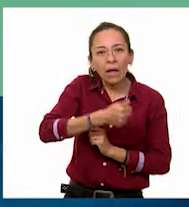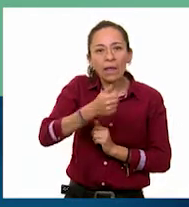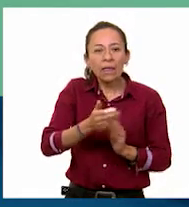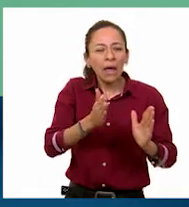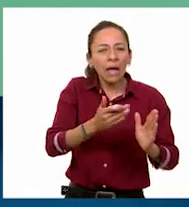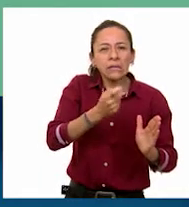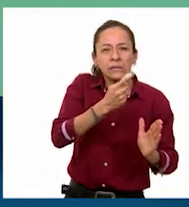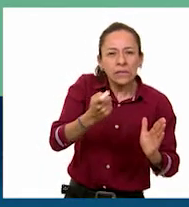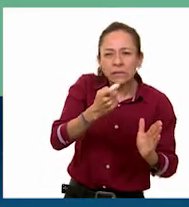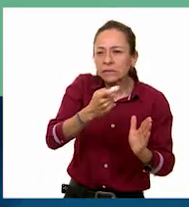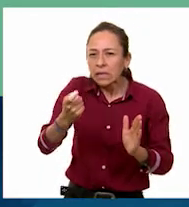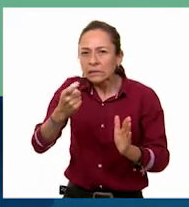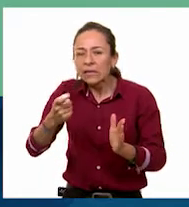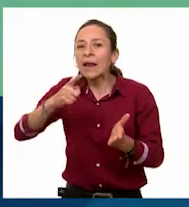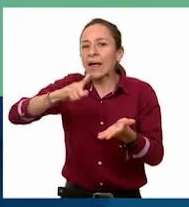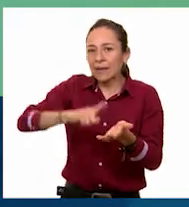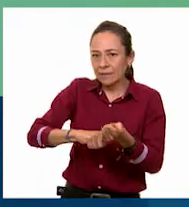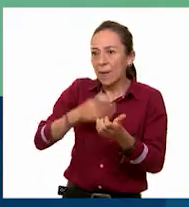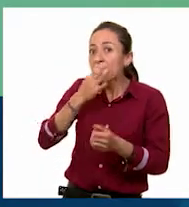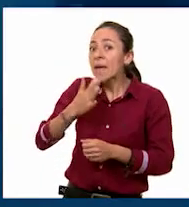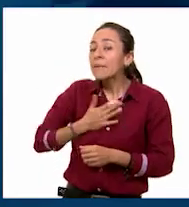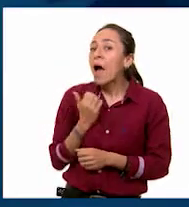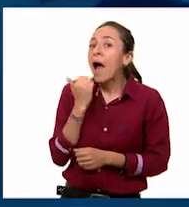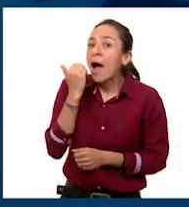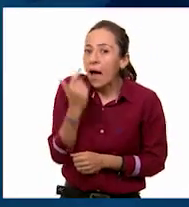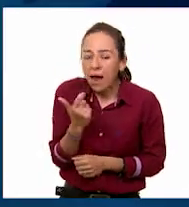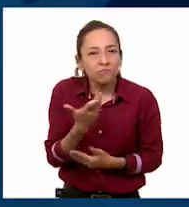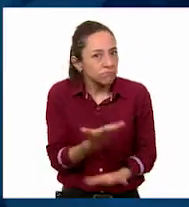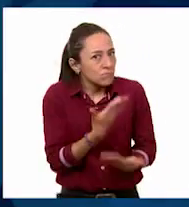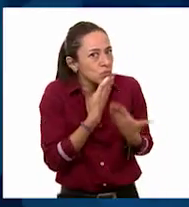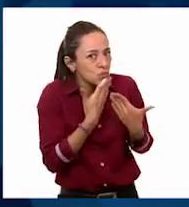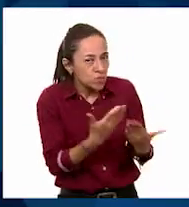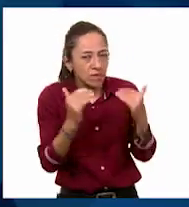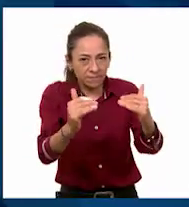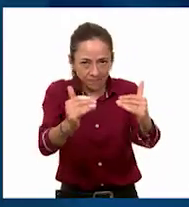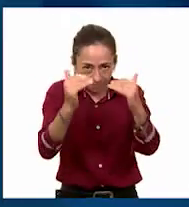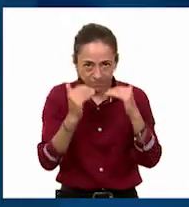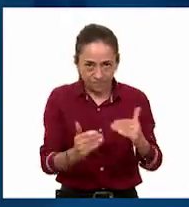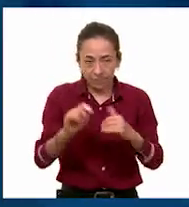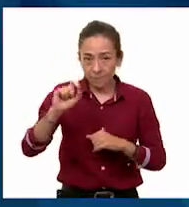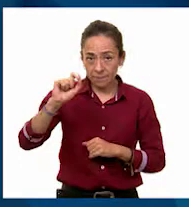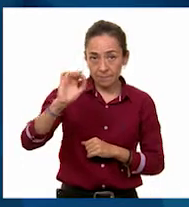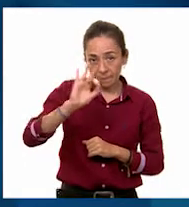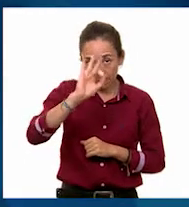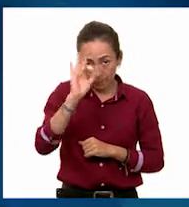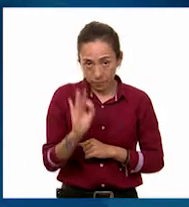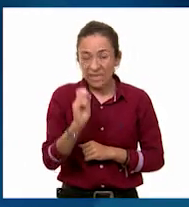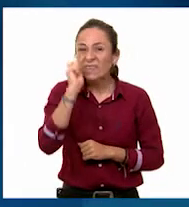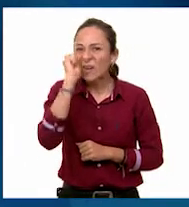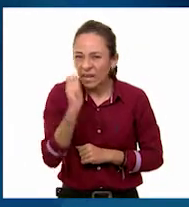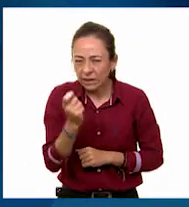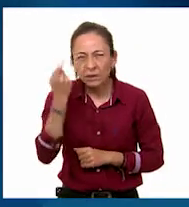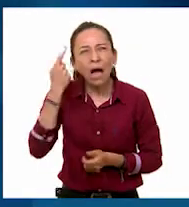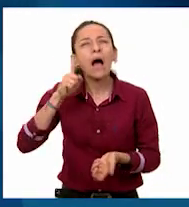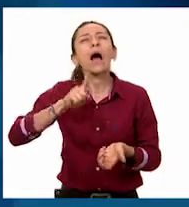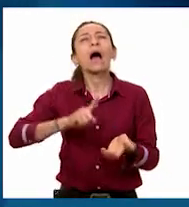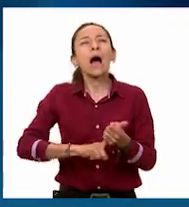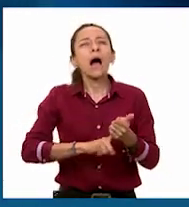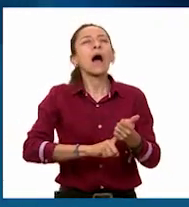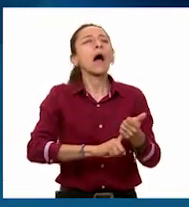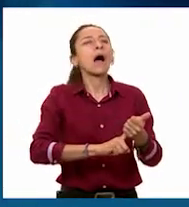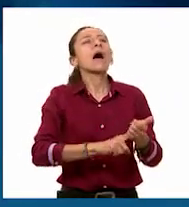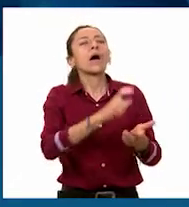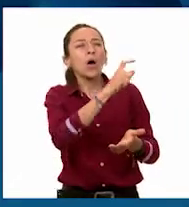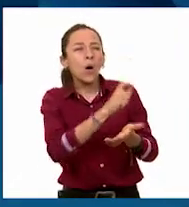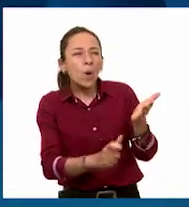Bien, Jenny. La siguiente pregunta es, si un descuento del 20% significa que por cada 100 pesos de compra